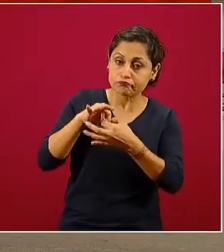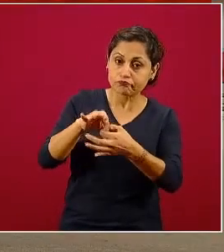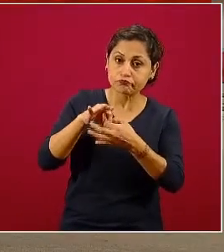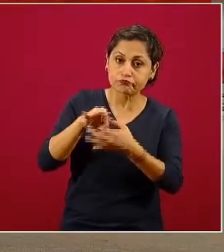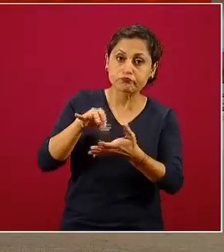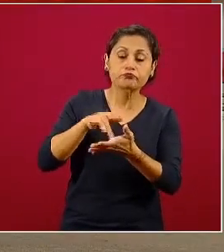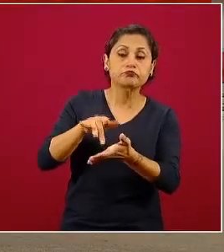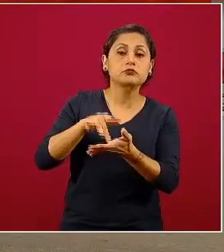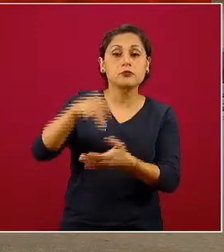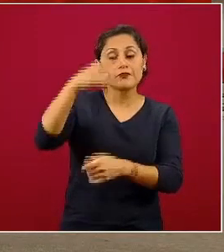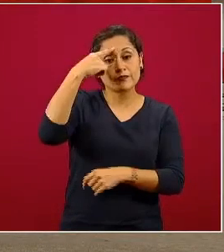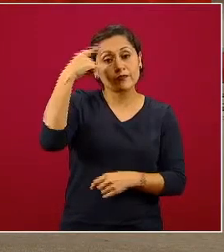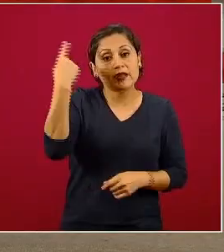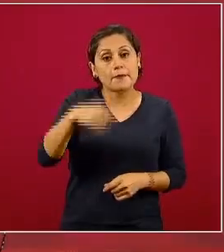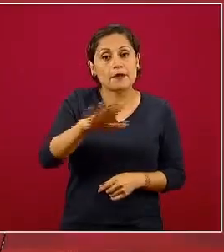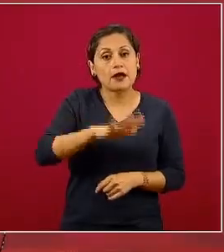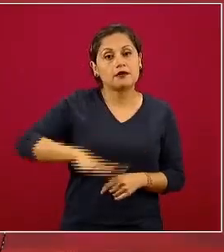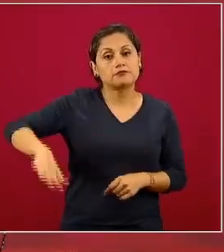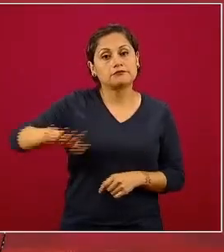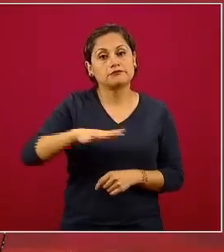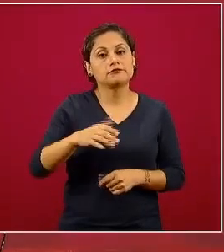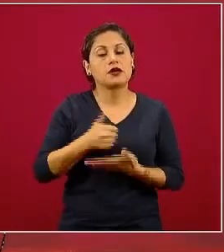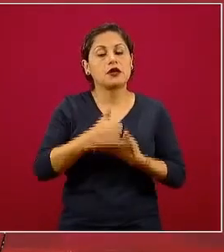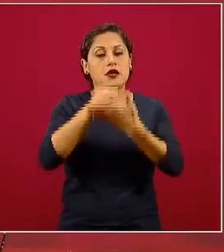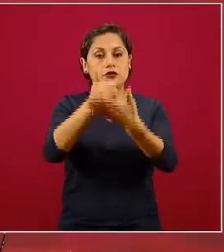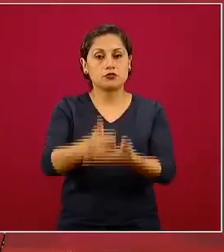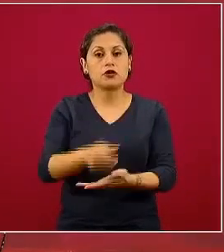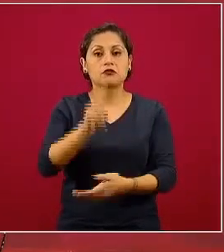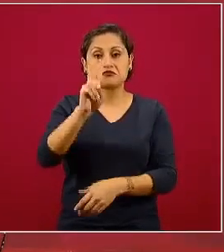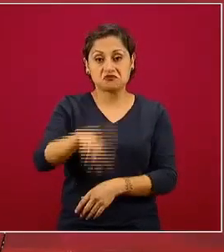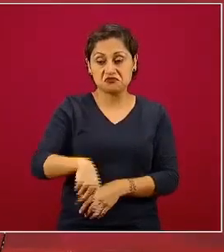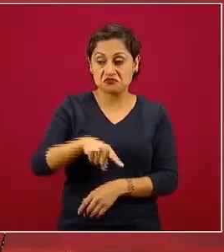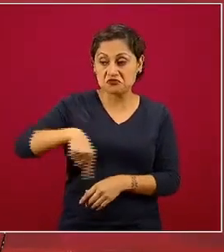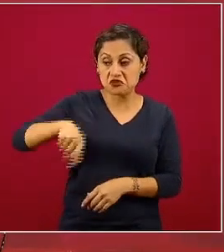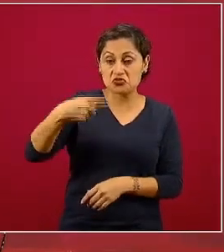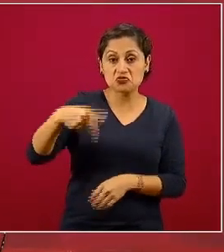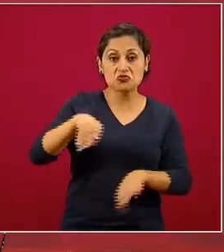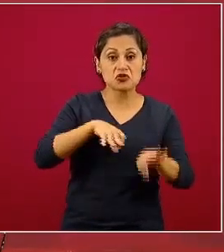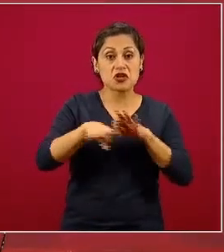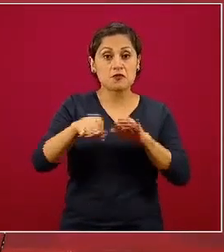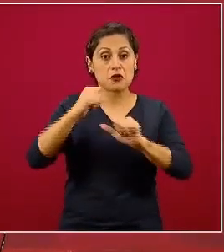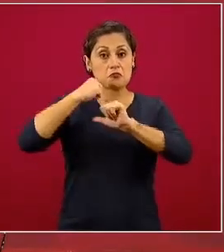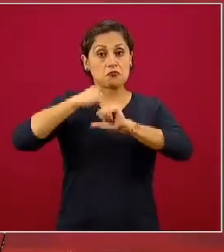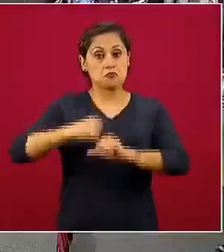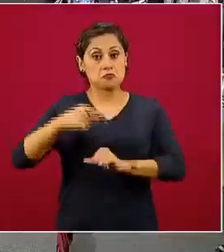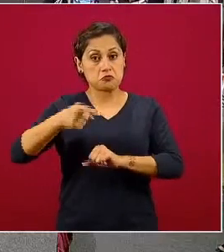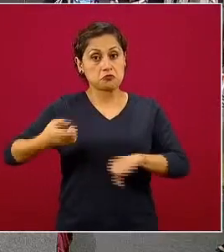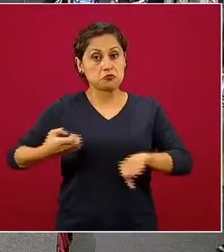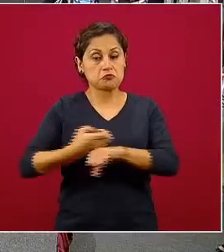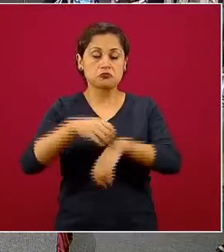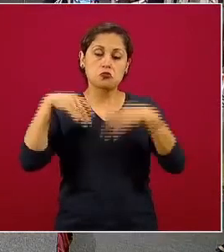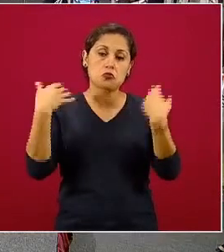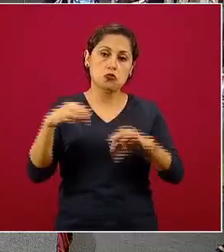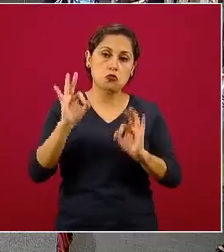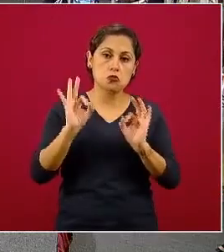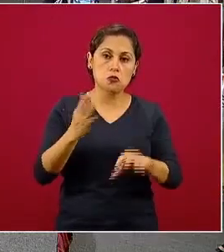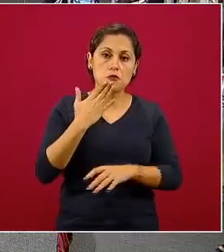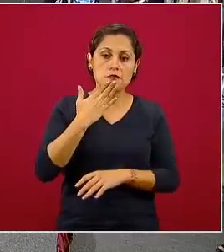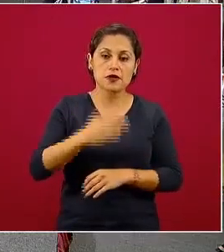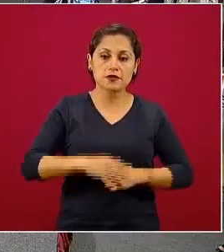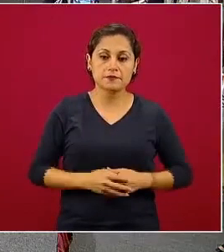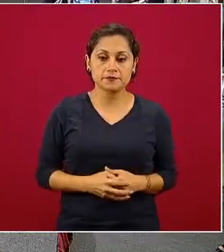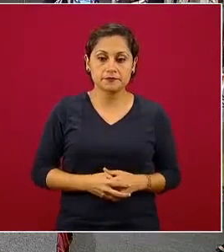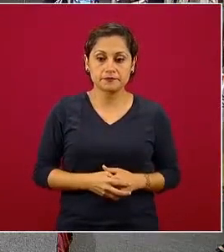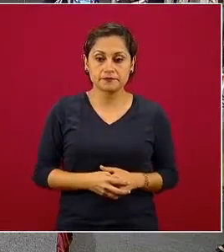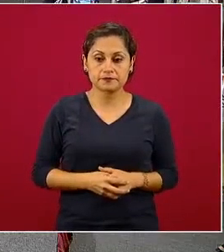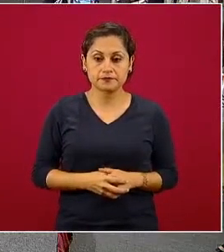secretario de Salud y de todo su equipo ha sido muy, muy favorable para la respuesta a la epidemia. Y ya finalmente las dos partes,